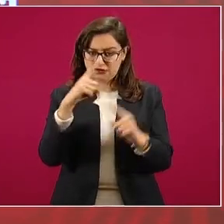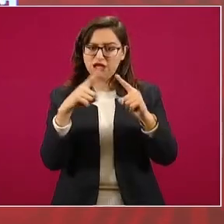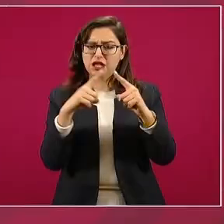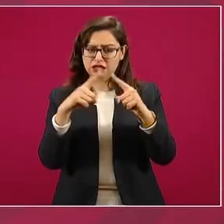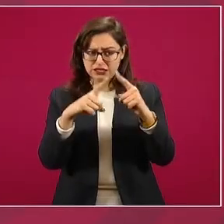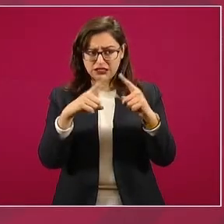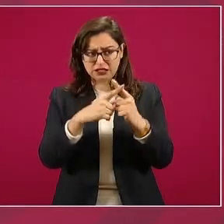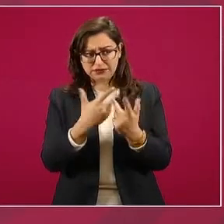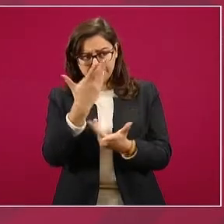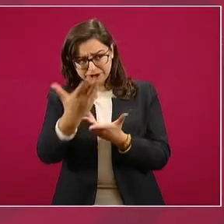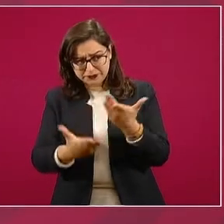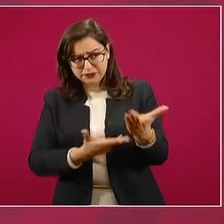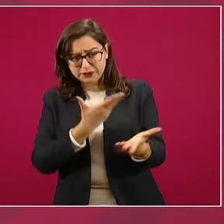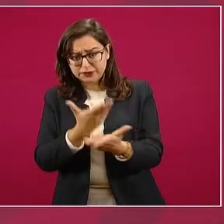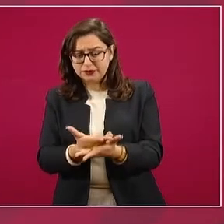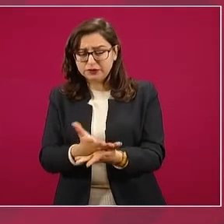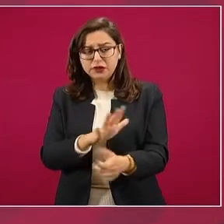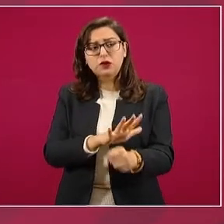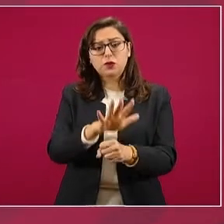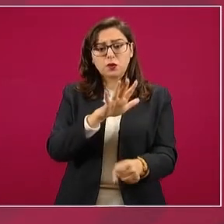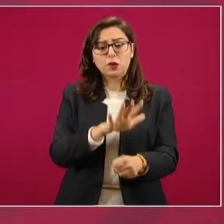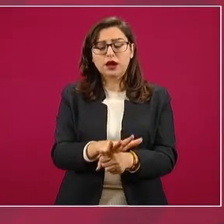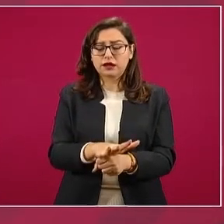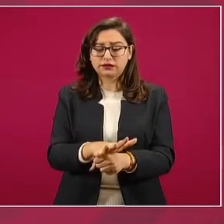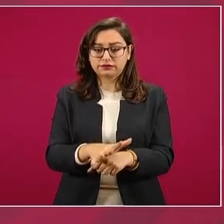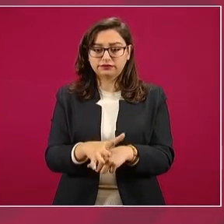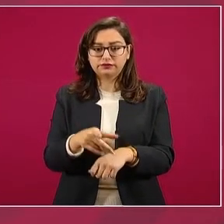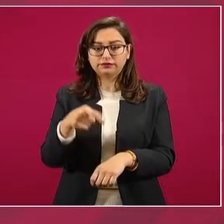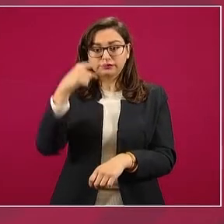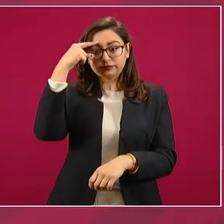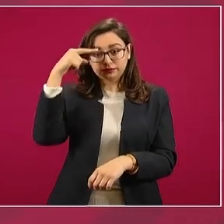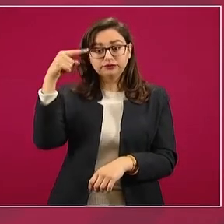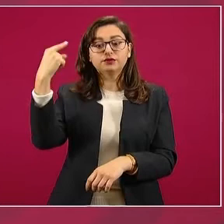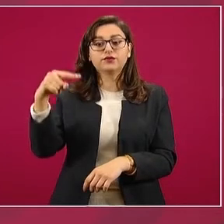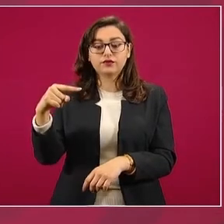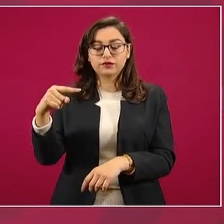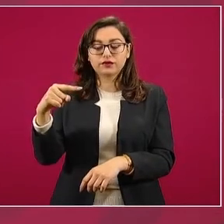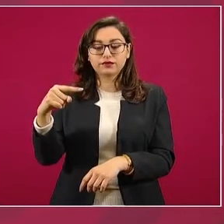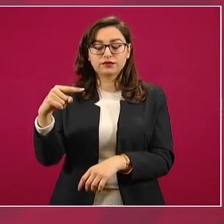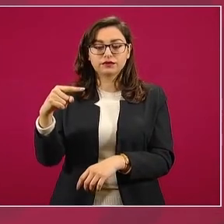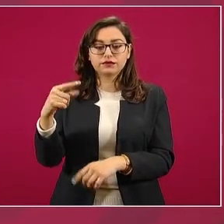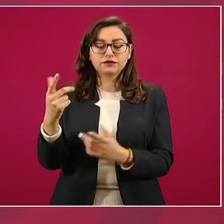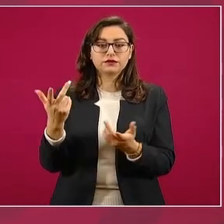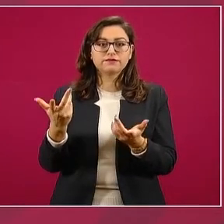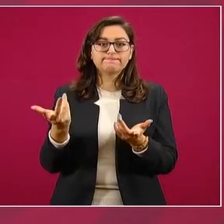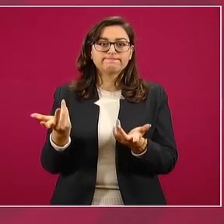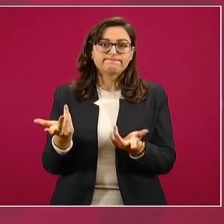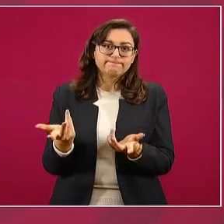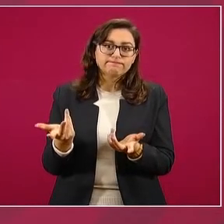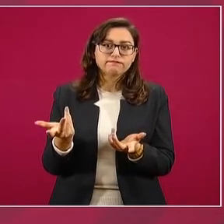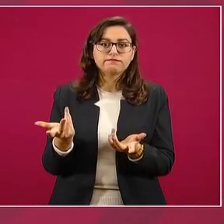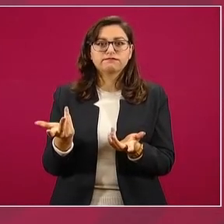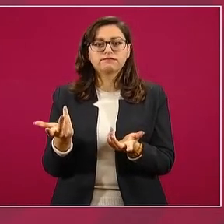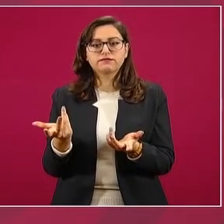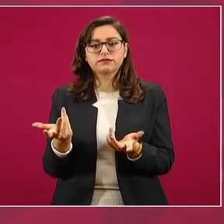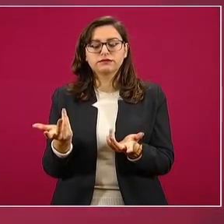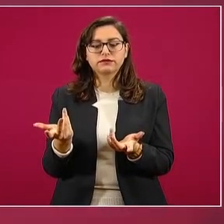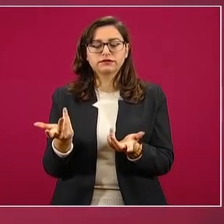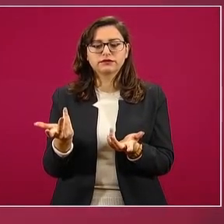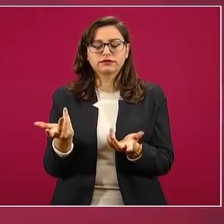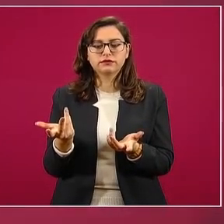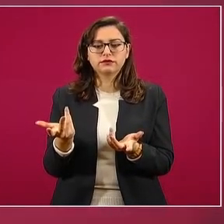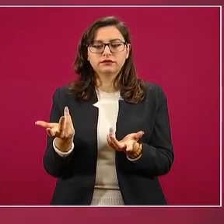para que se